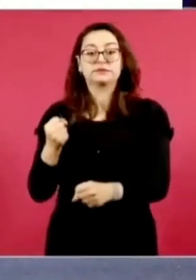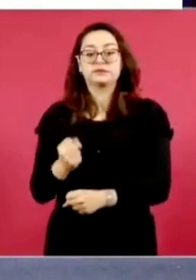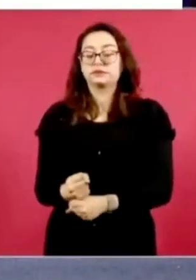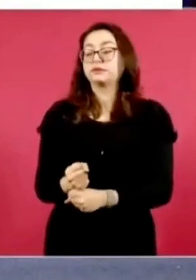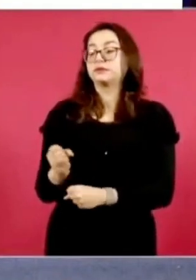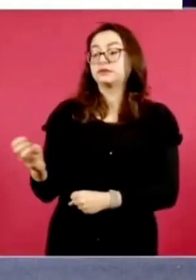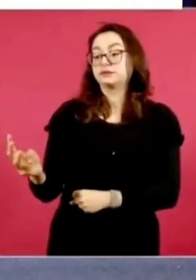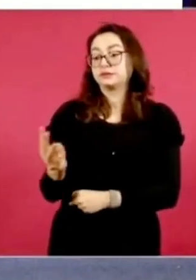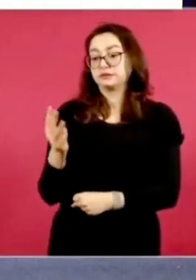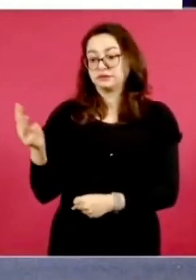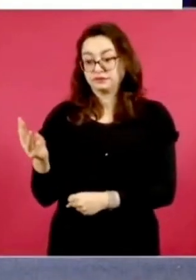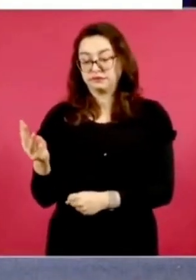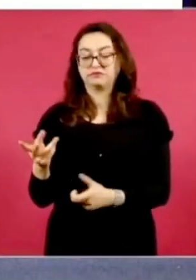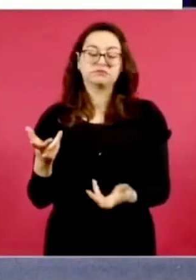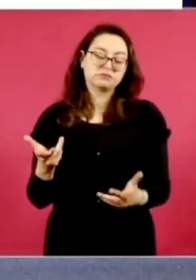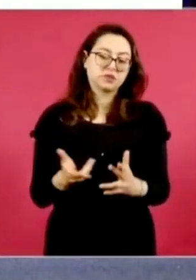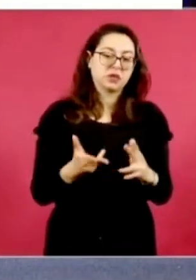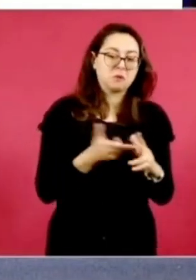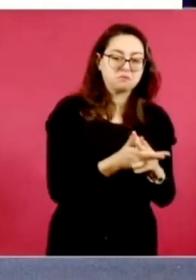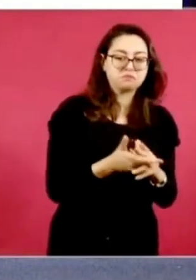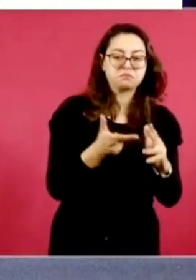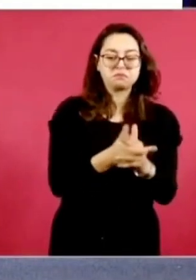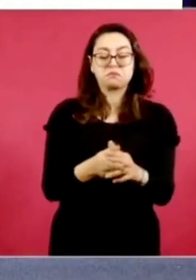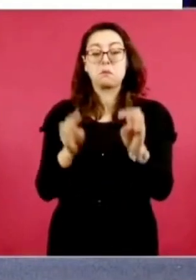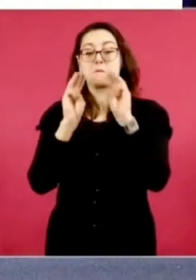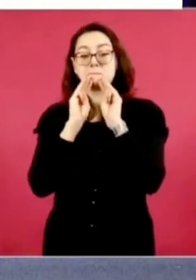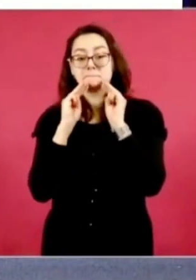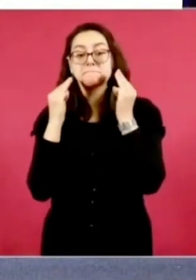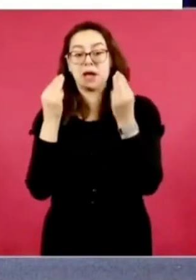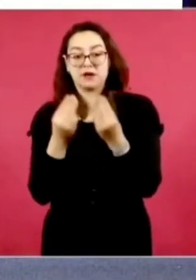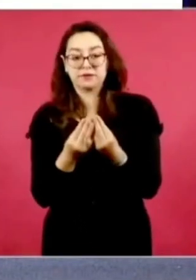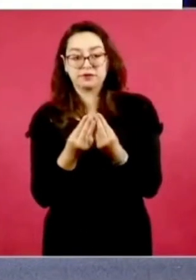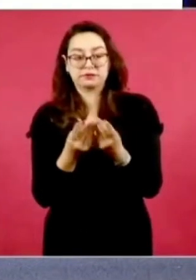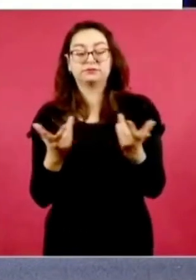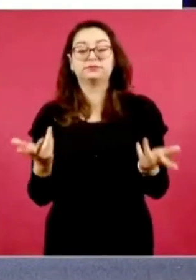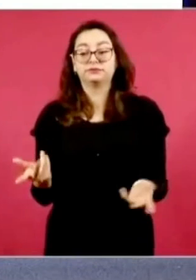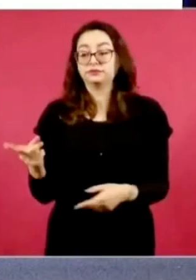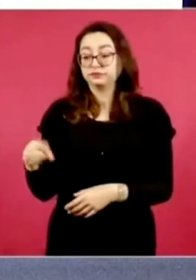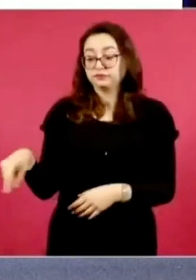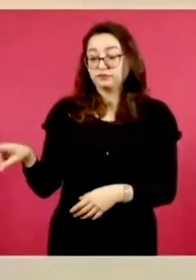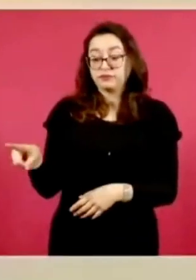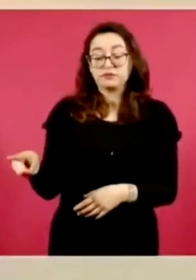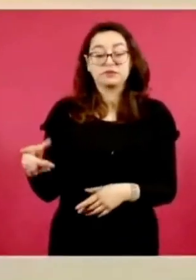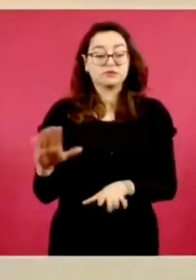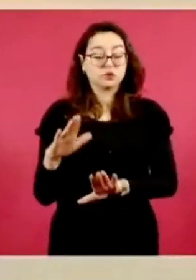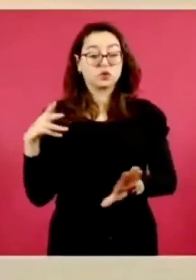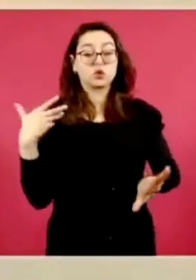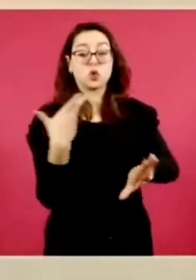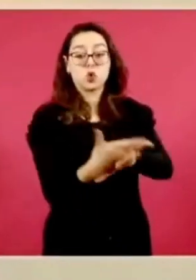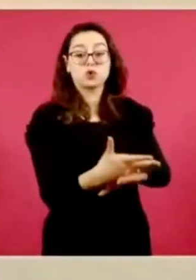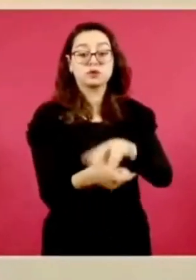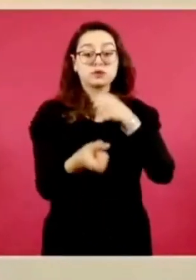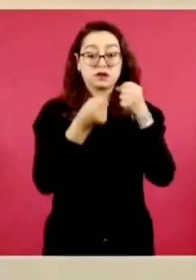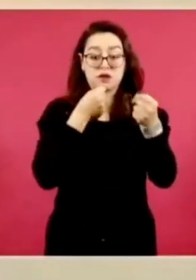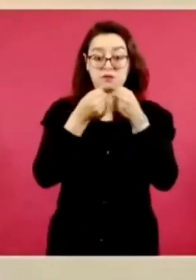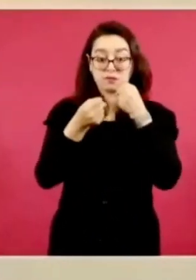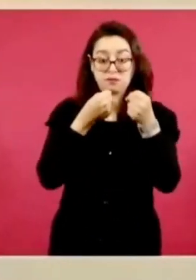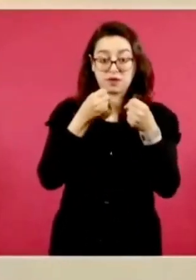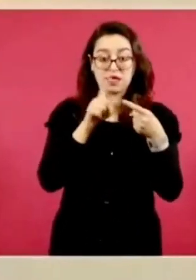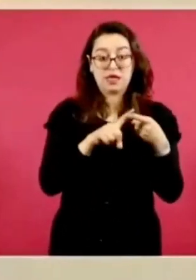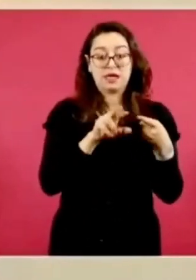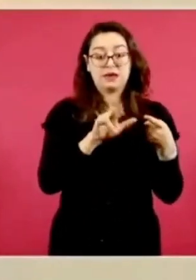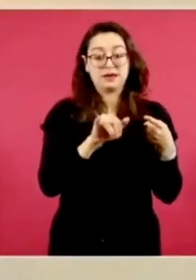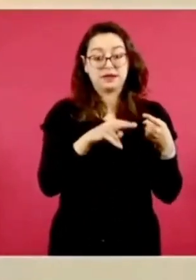grave tentativa y asociación delictuosa cometidos en contra de los comunicadores Reinaldo N., lo vemos aquí,